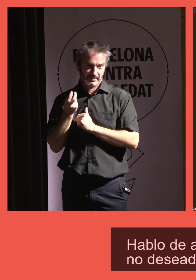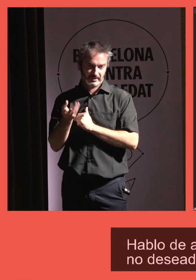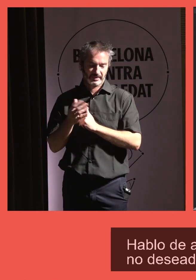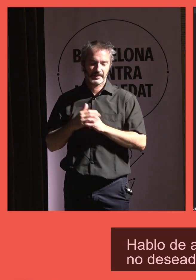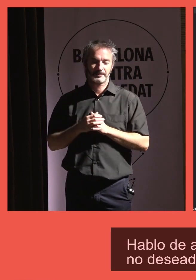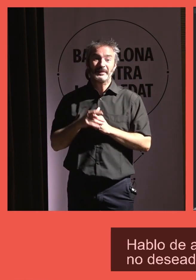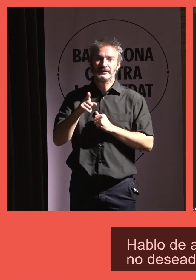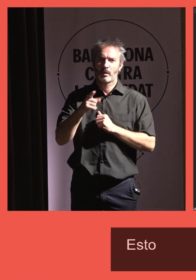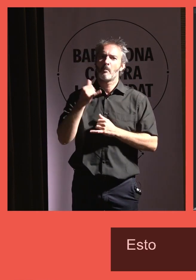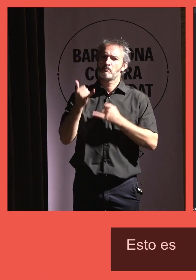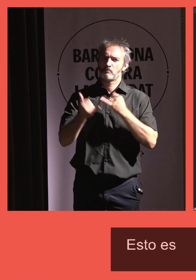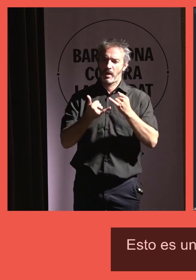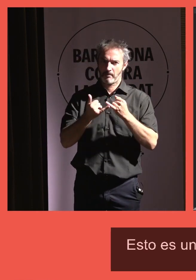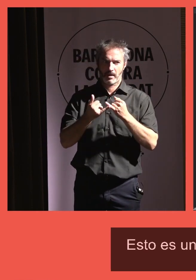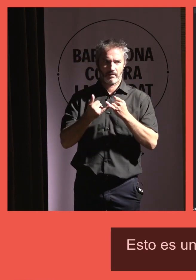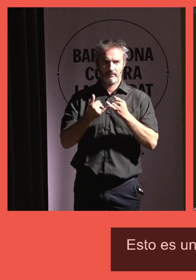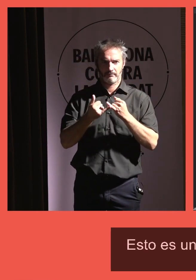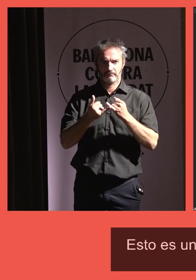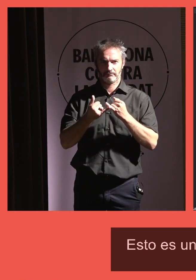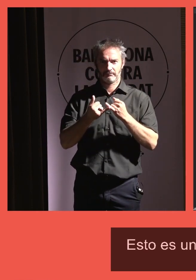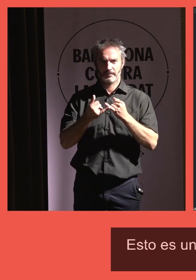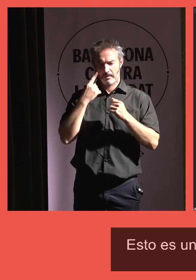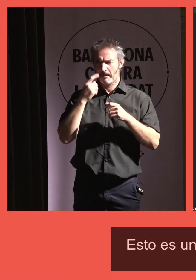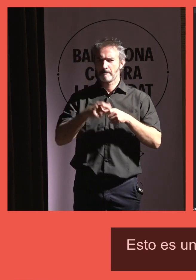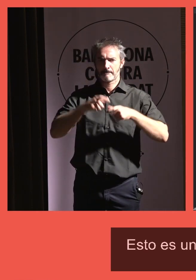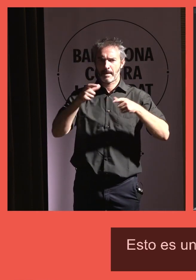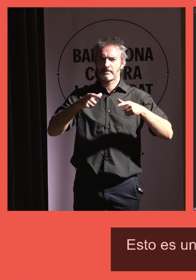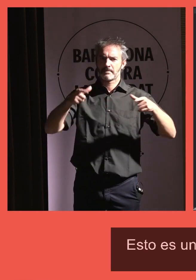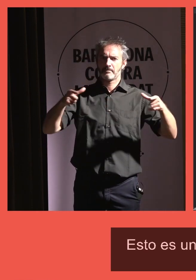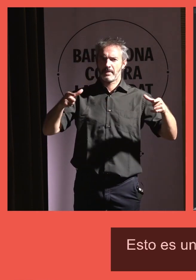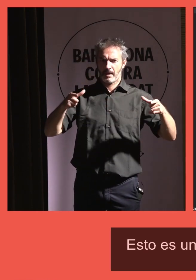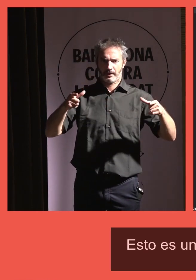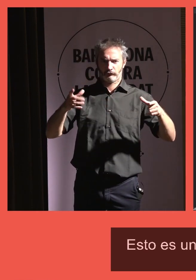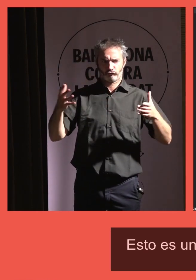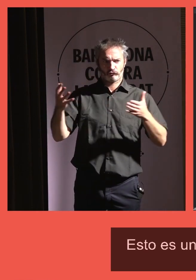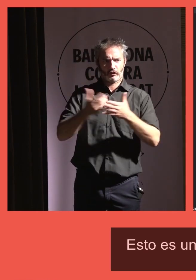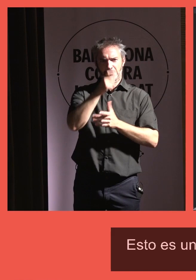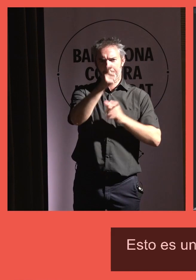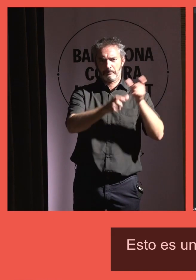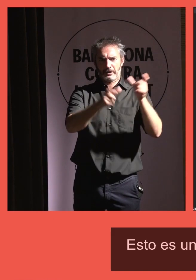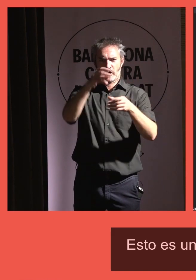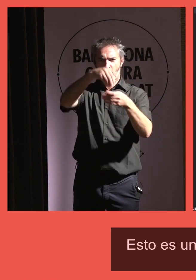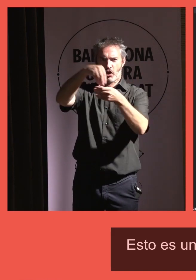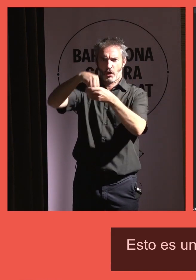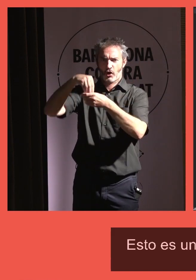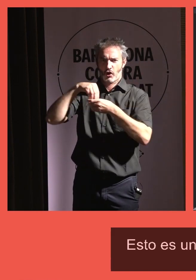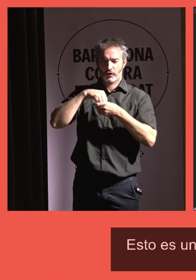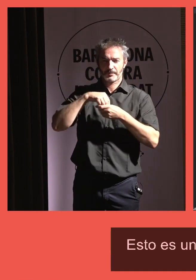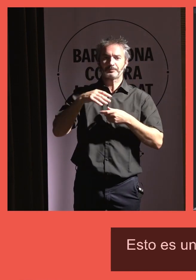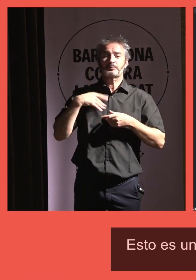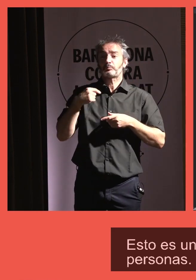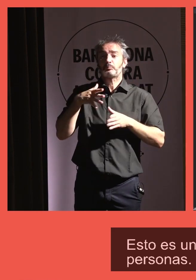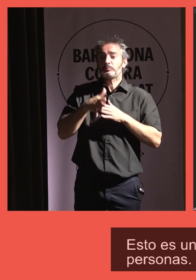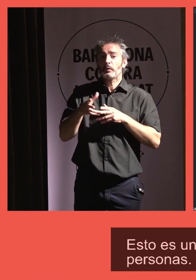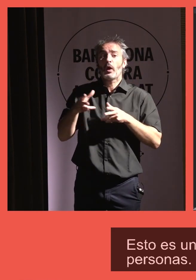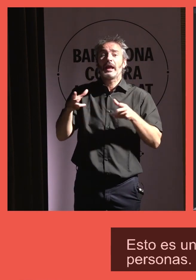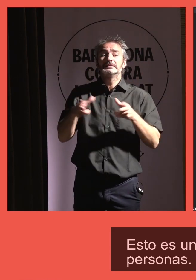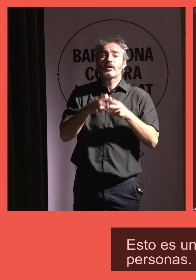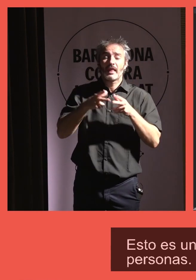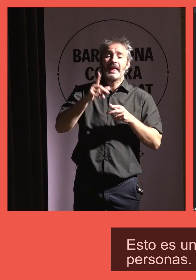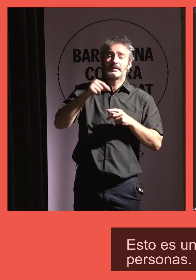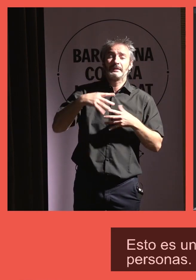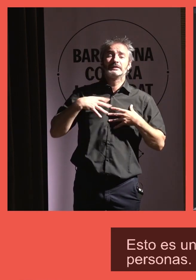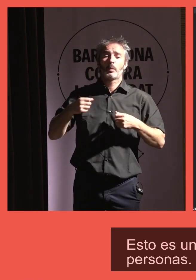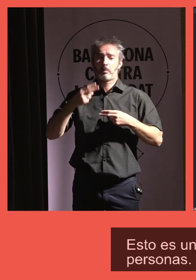Esto es un problema cada vez que se va, que es mayor en todas las personas, tanto desde el punto de vista social como desde la salud